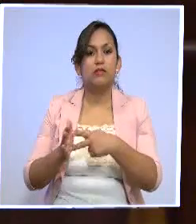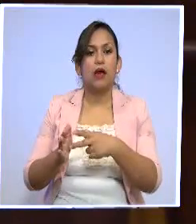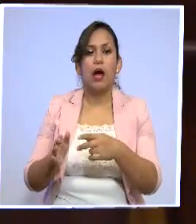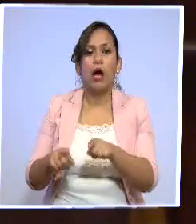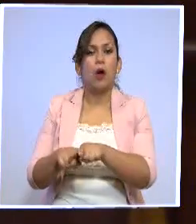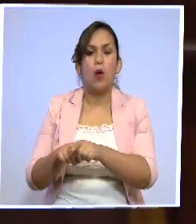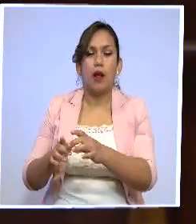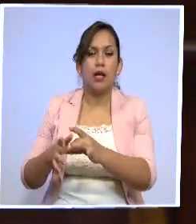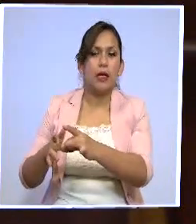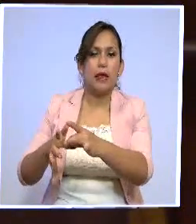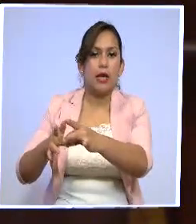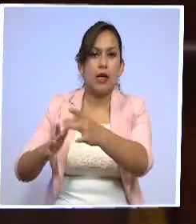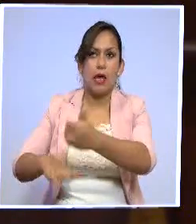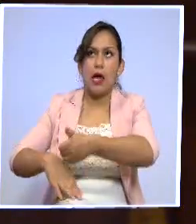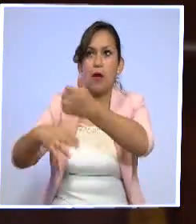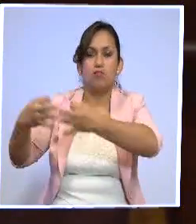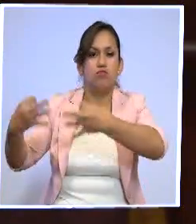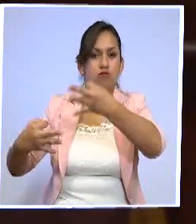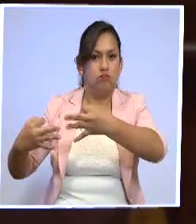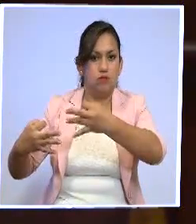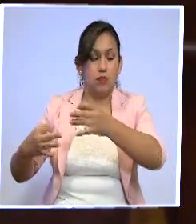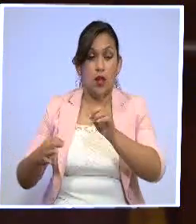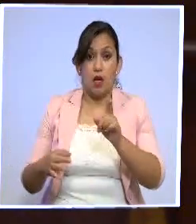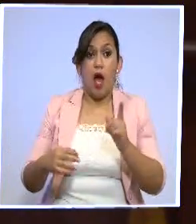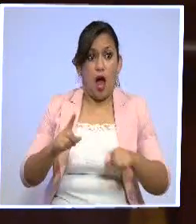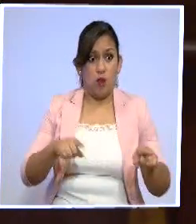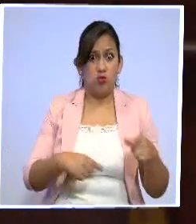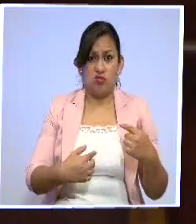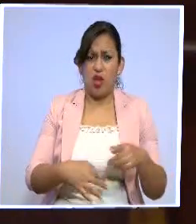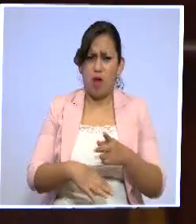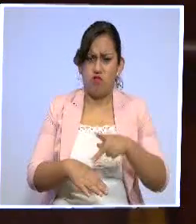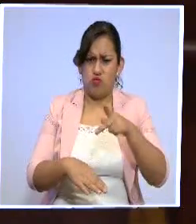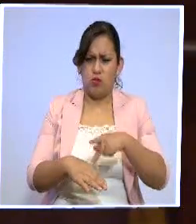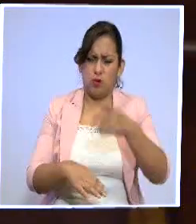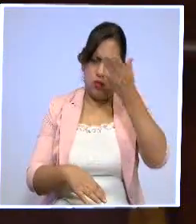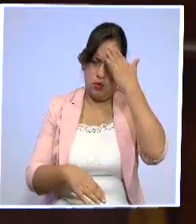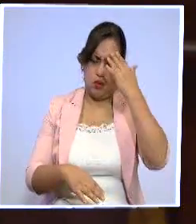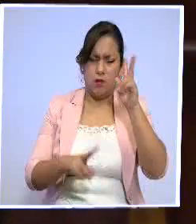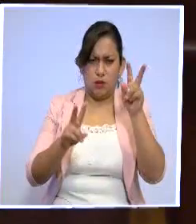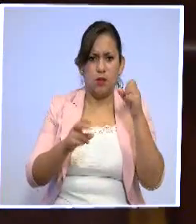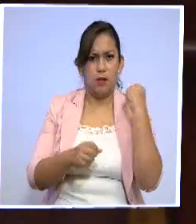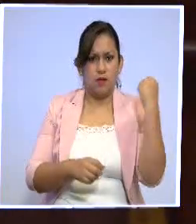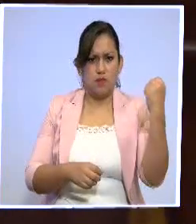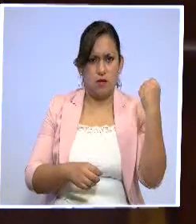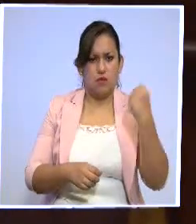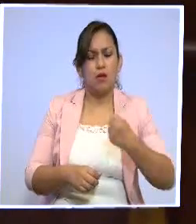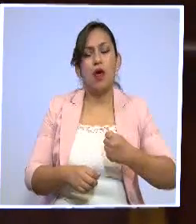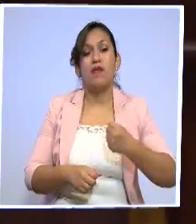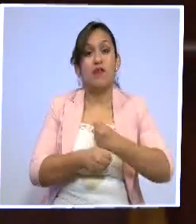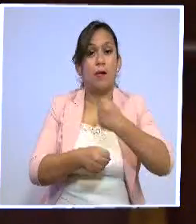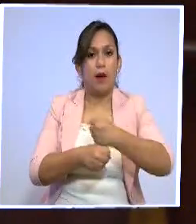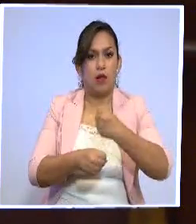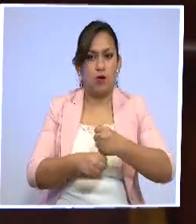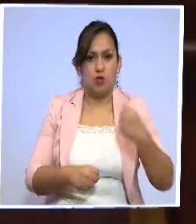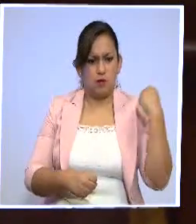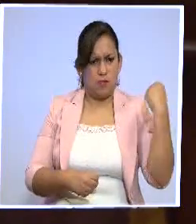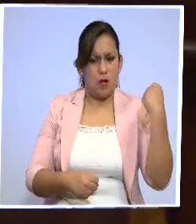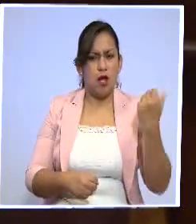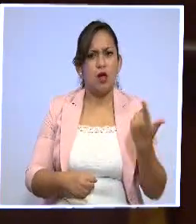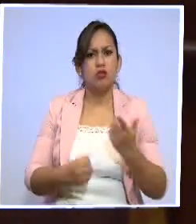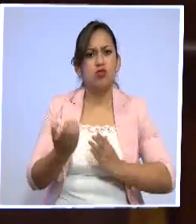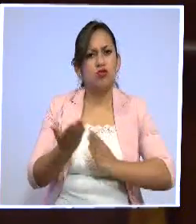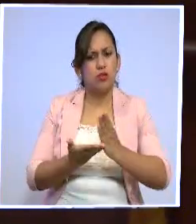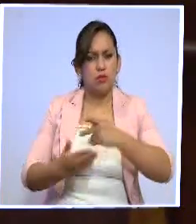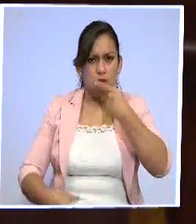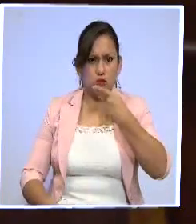Organización Internacional del Trabajo que refieren justamente el derecho que tienen los trabajadores del sector público a la